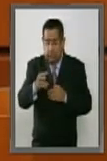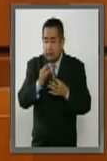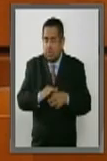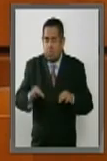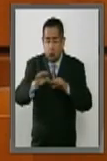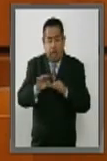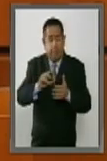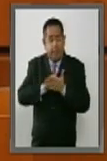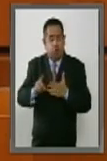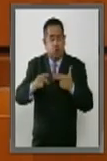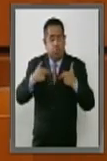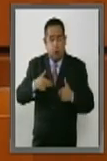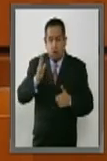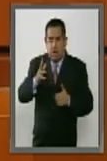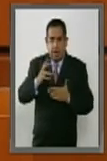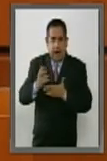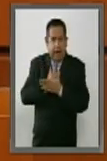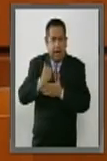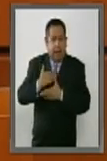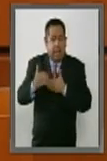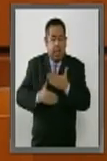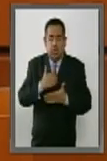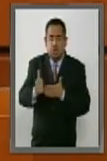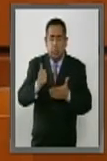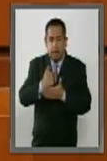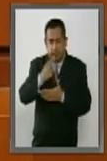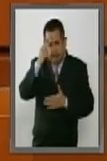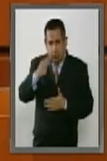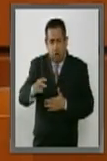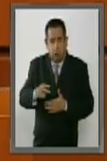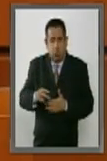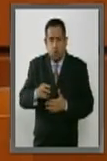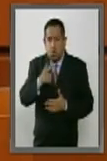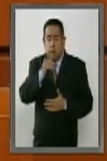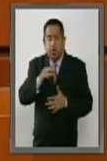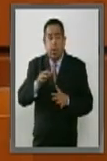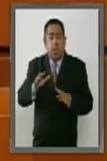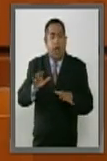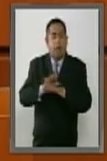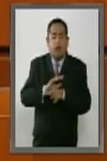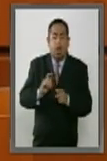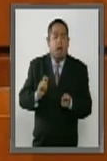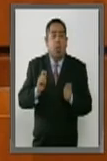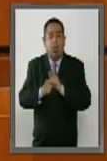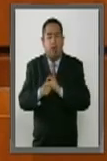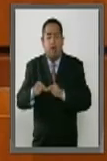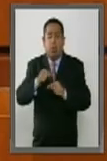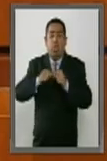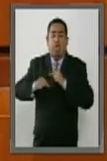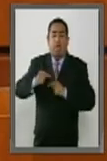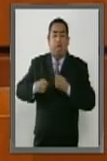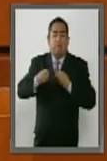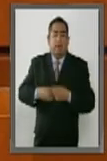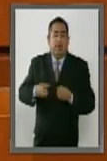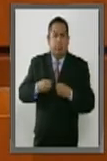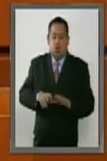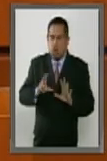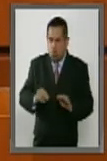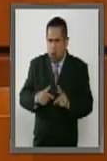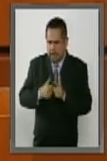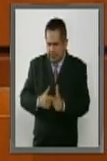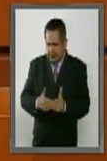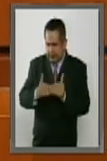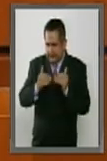los derechos que hemos conquistado en la Ciudad de México no puedan tener ningún tipo de retroceso y al